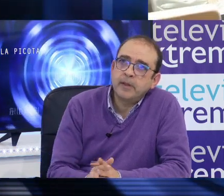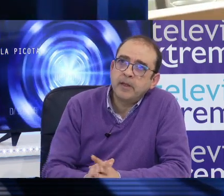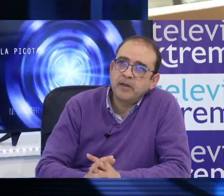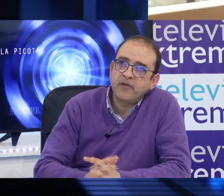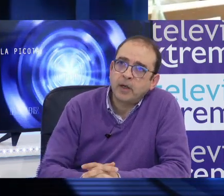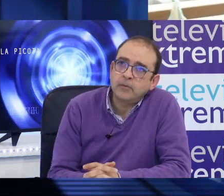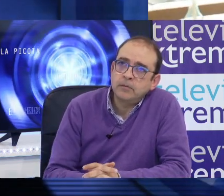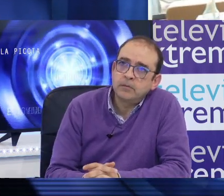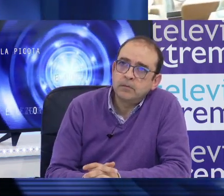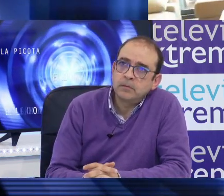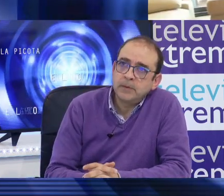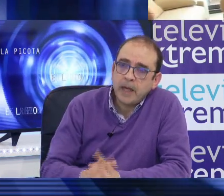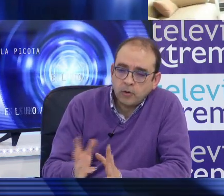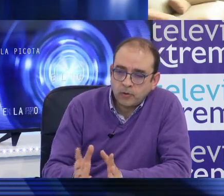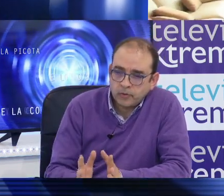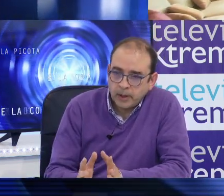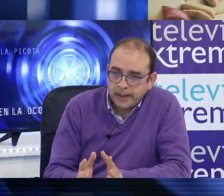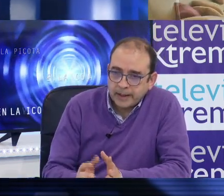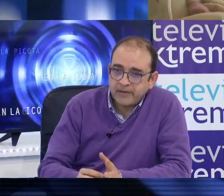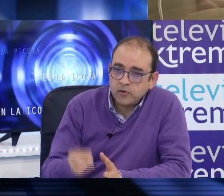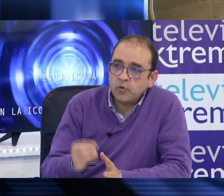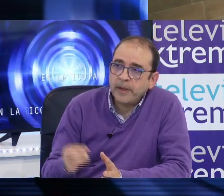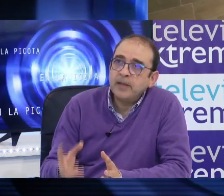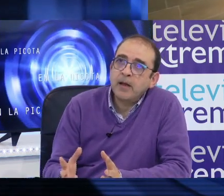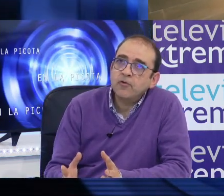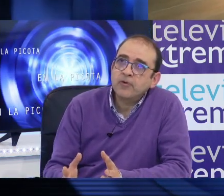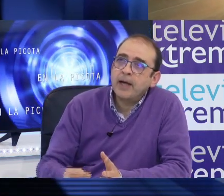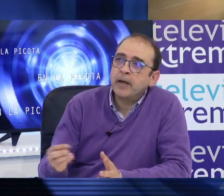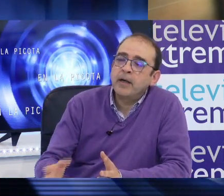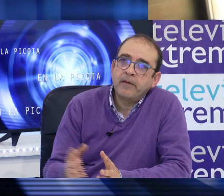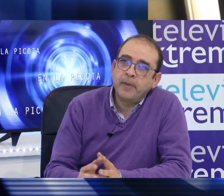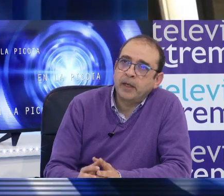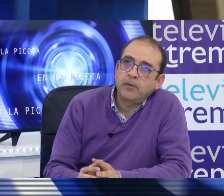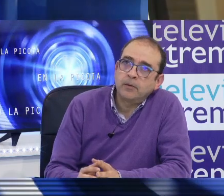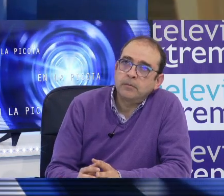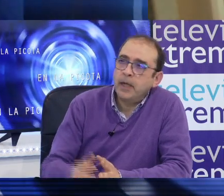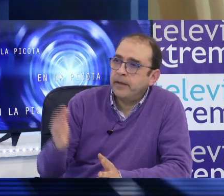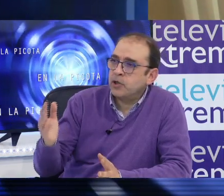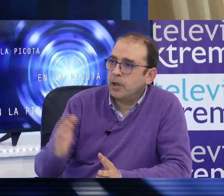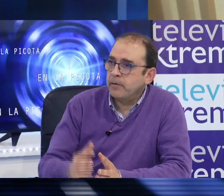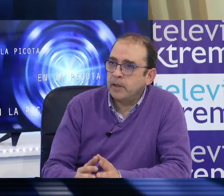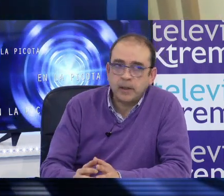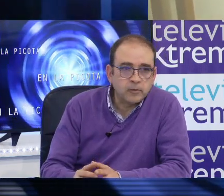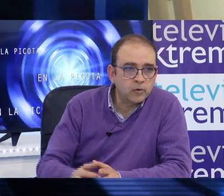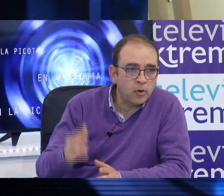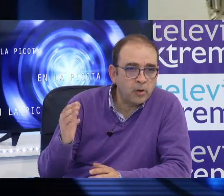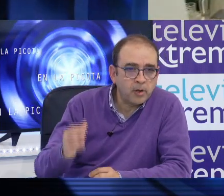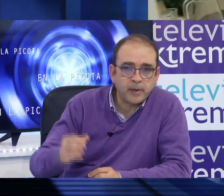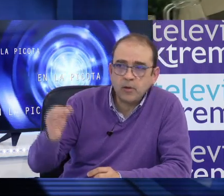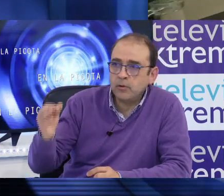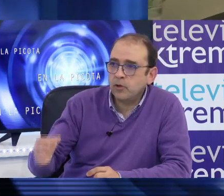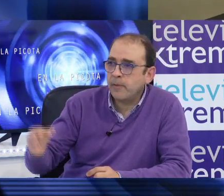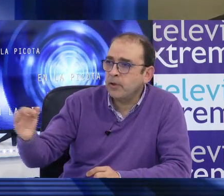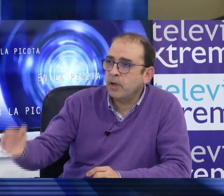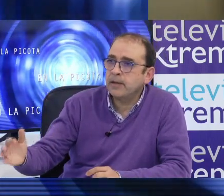perfectamente identificados. Y hay otros que están supeditados a las reglas del mercado. El derecho a la vivienda. Todo